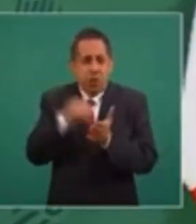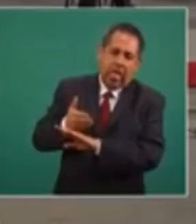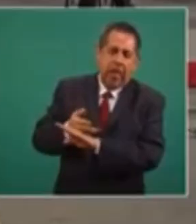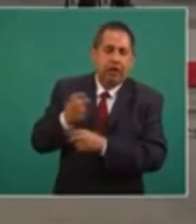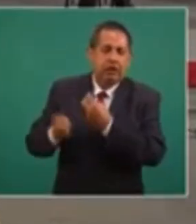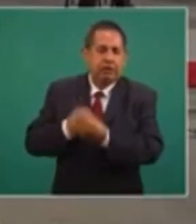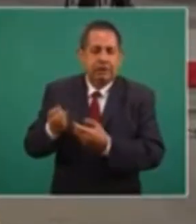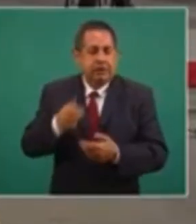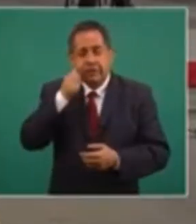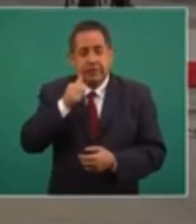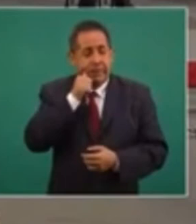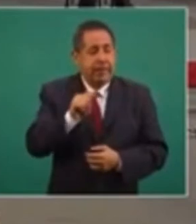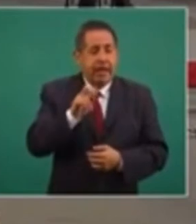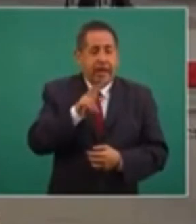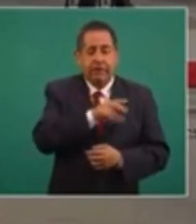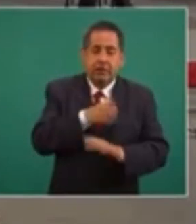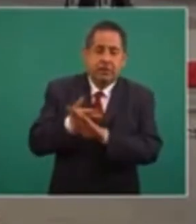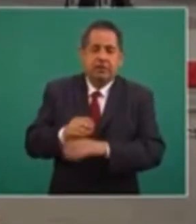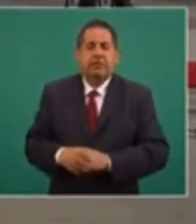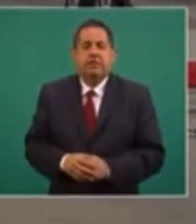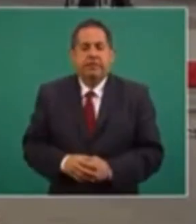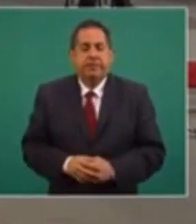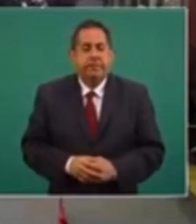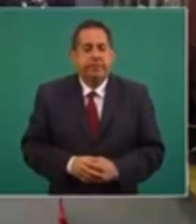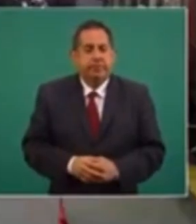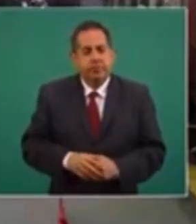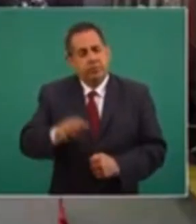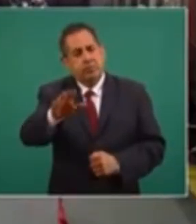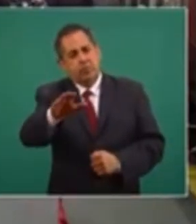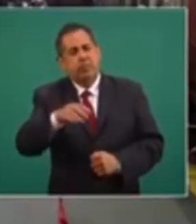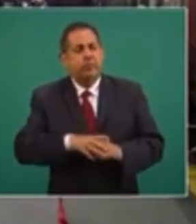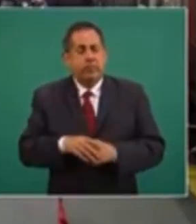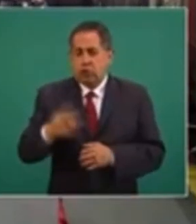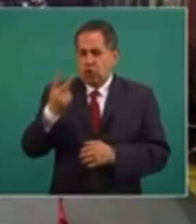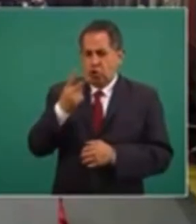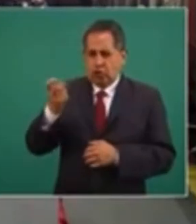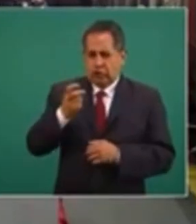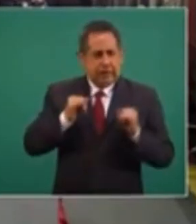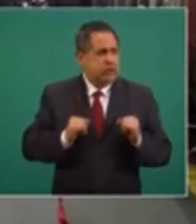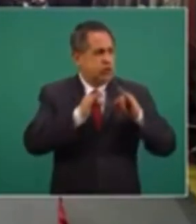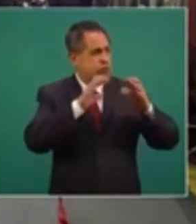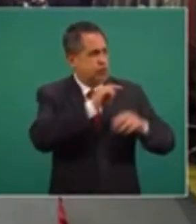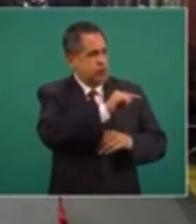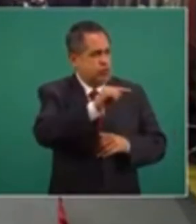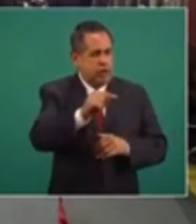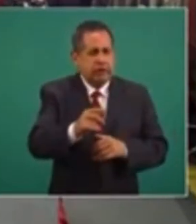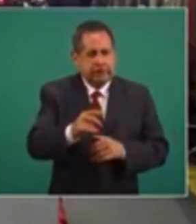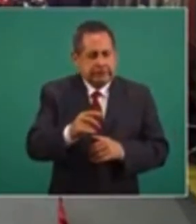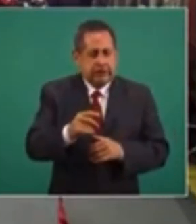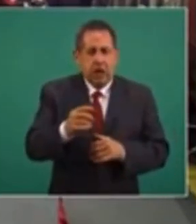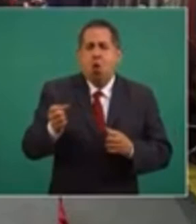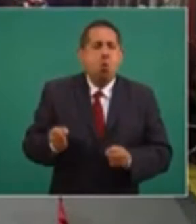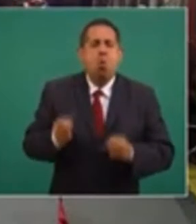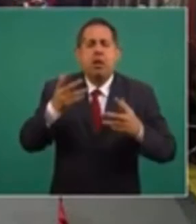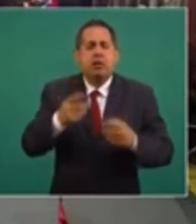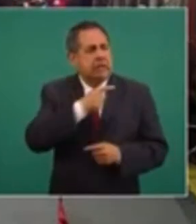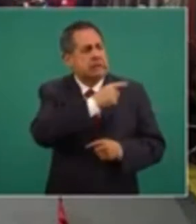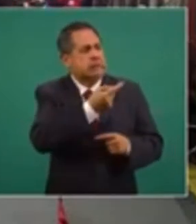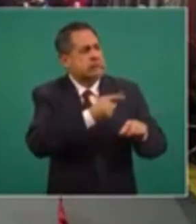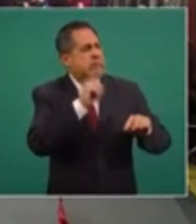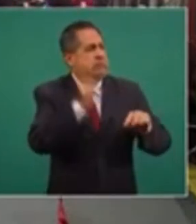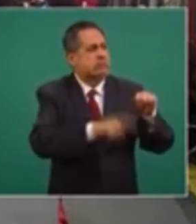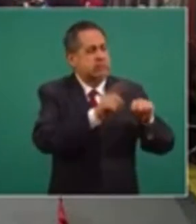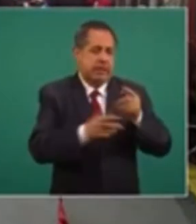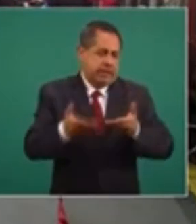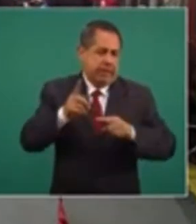pesos al año. De estos 200 organismos que menciona que existen, ya se decidió cuántos en la propuesta serían, si el